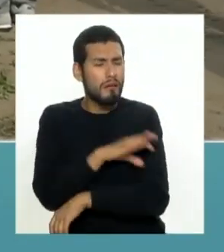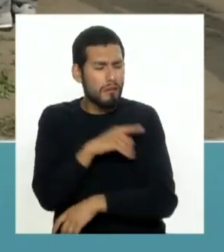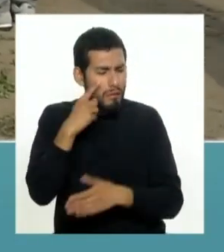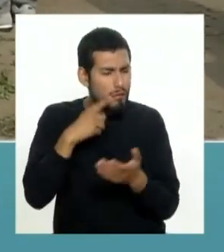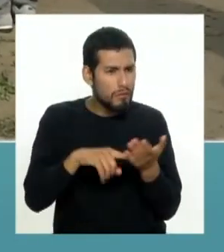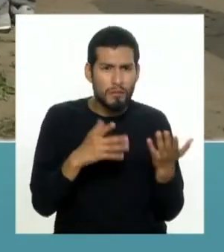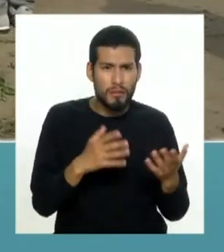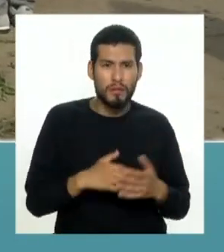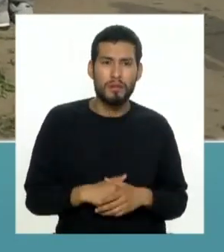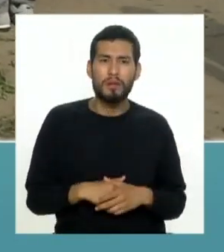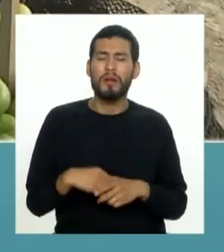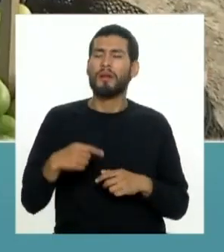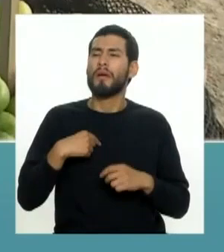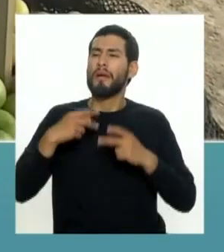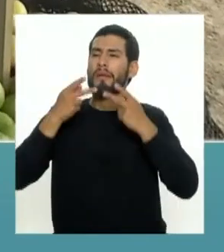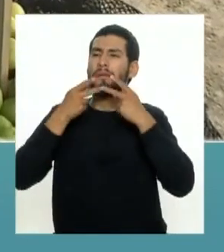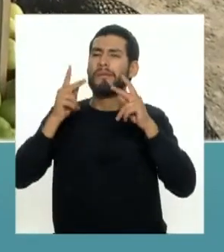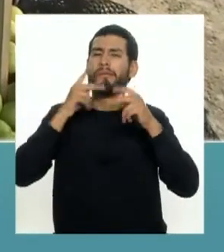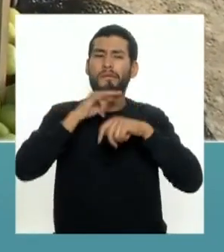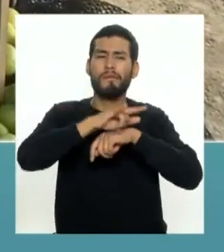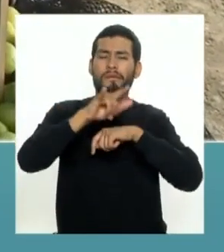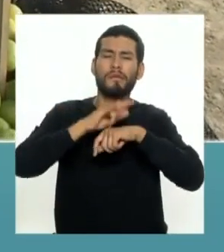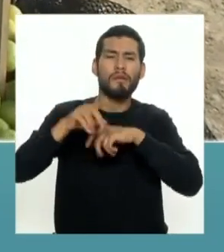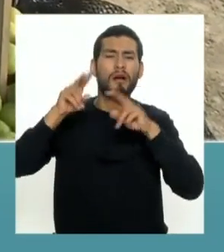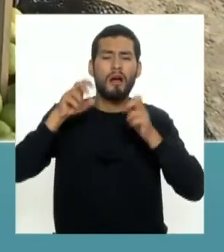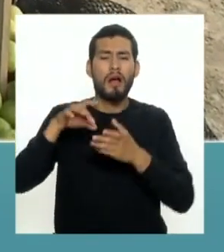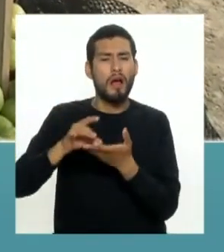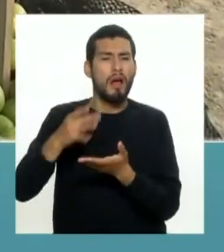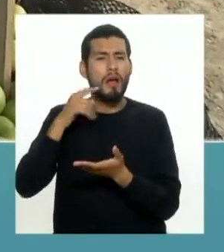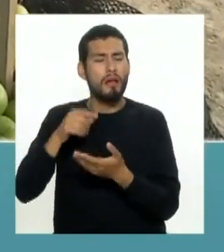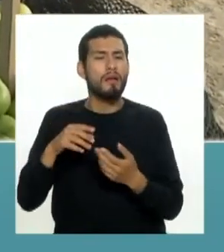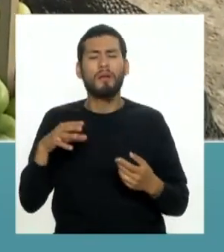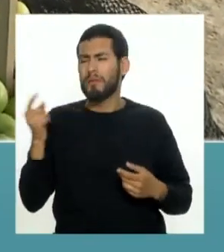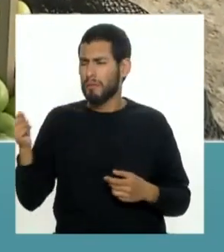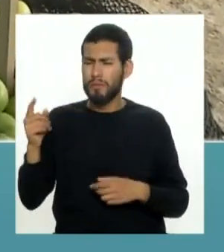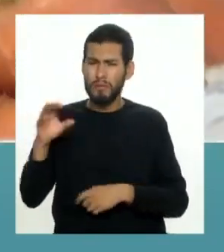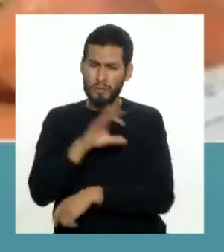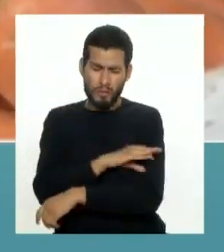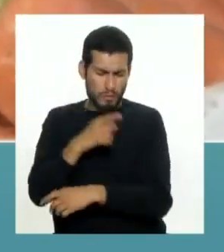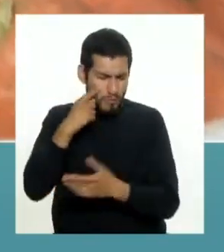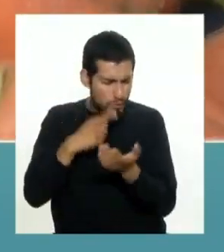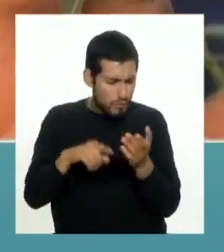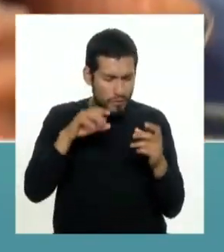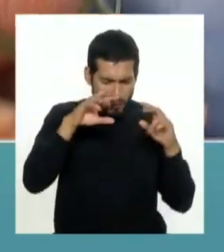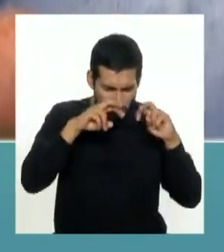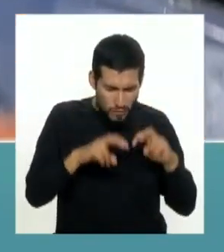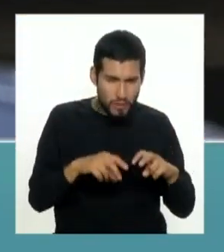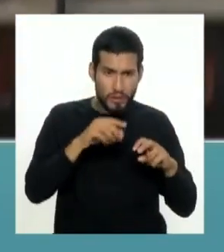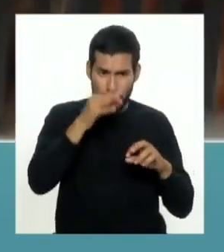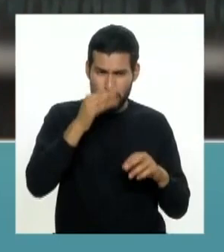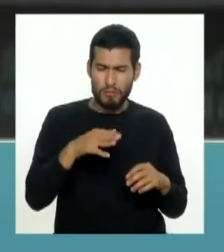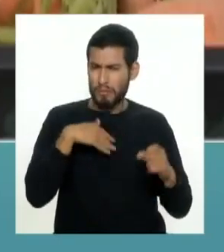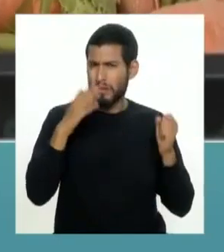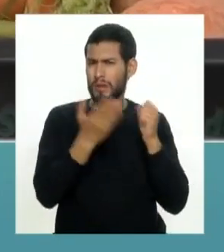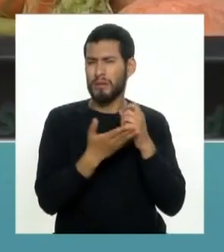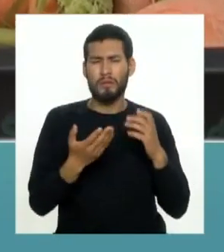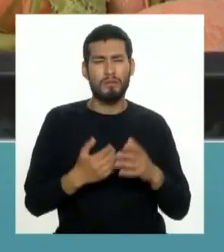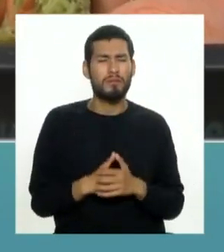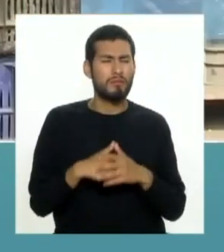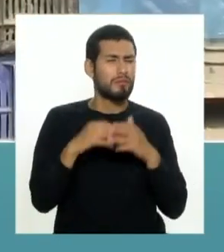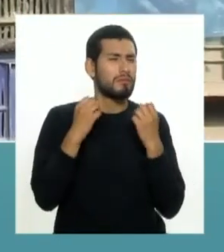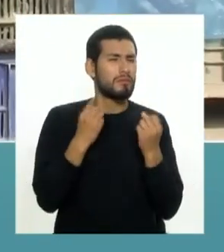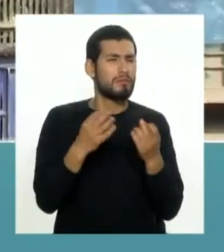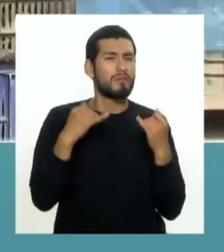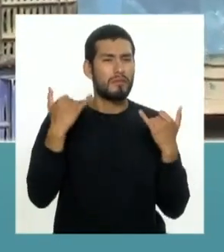eso yo hago publicidad engañosa de determinado medicamento qué capacidad tiene de ingemir entrar a tallar y sancionar tan